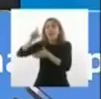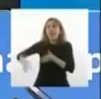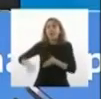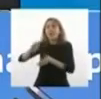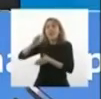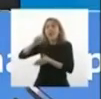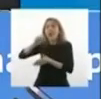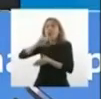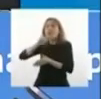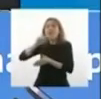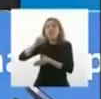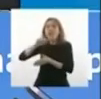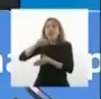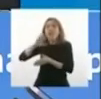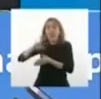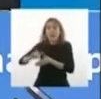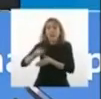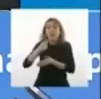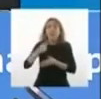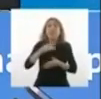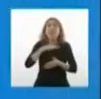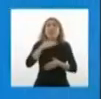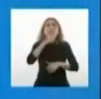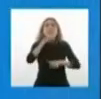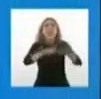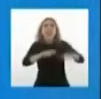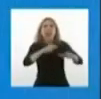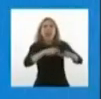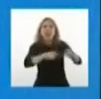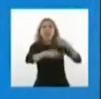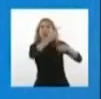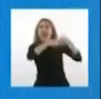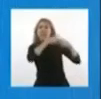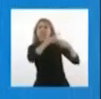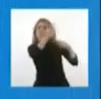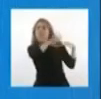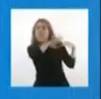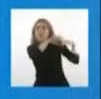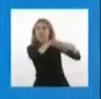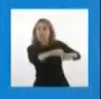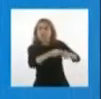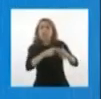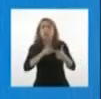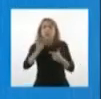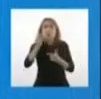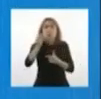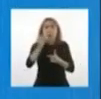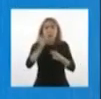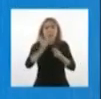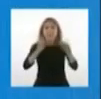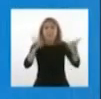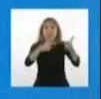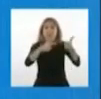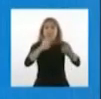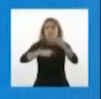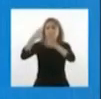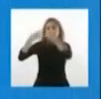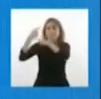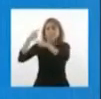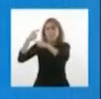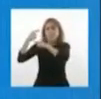mexicanos, los mexicanos descienden de los aztecas, los peruanos descienden de los incas, y los argentinos